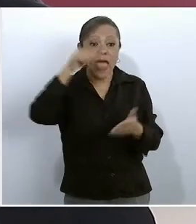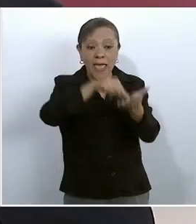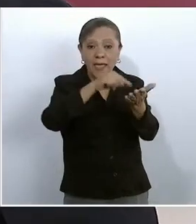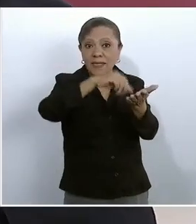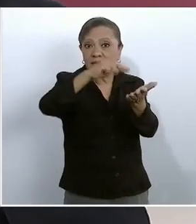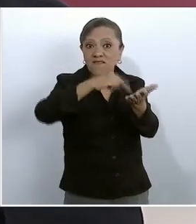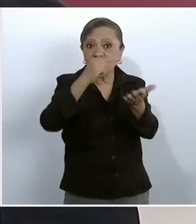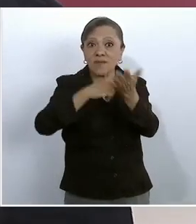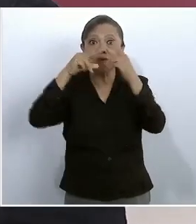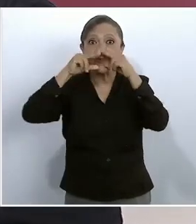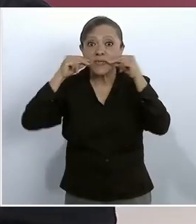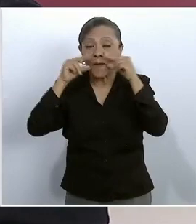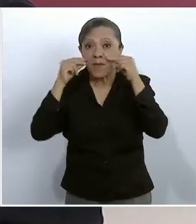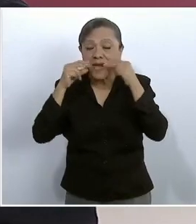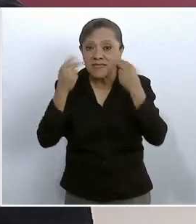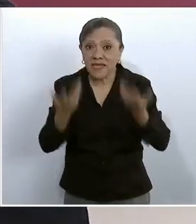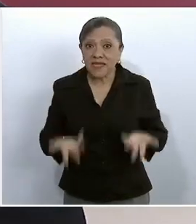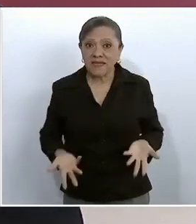Ahí